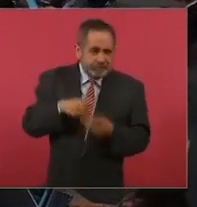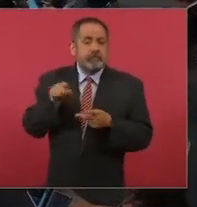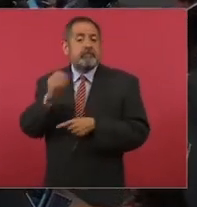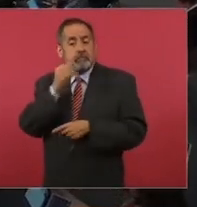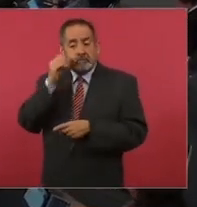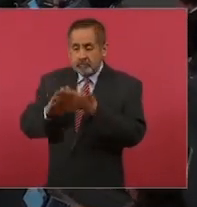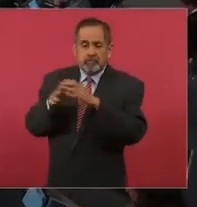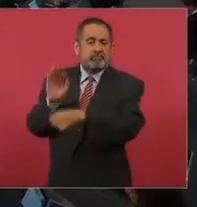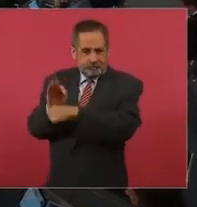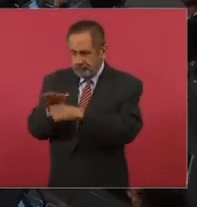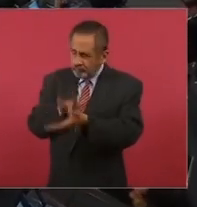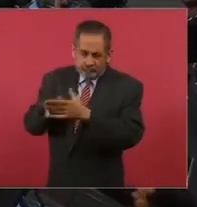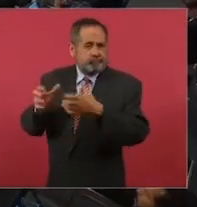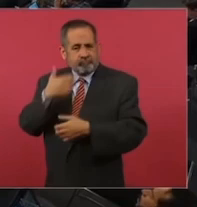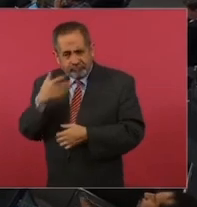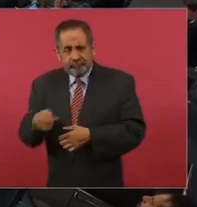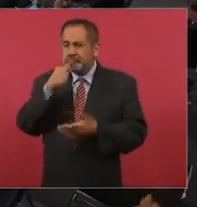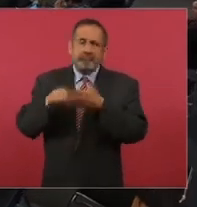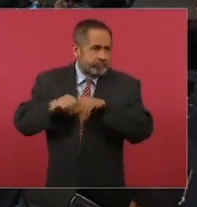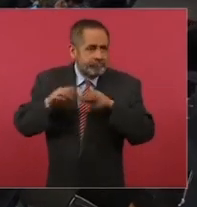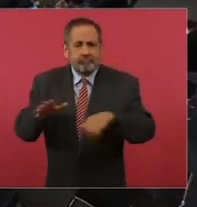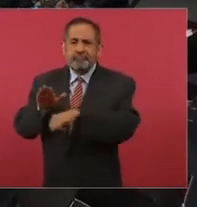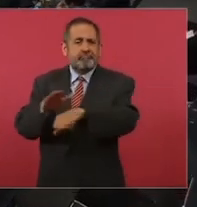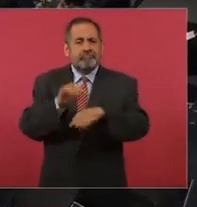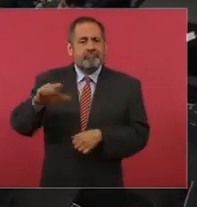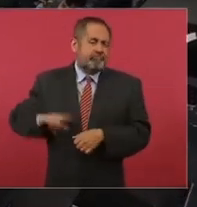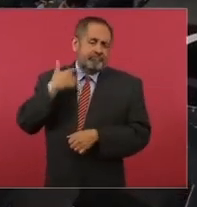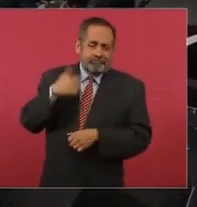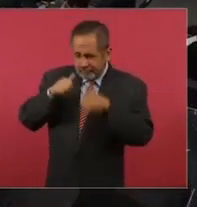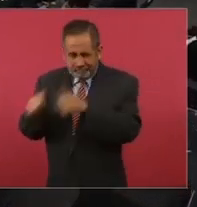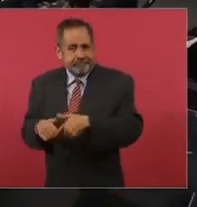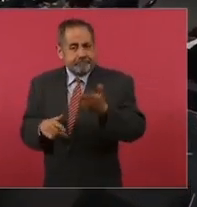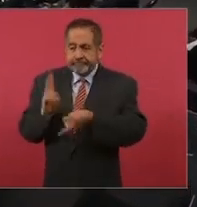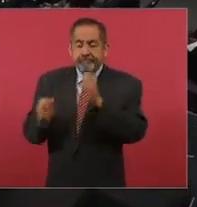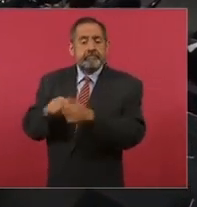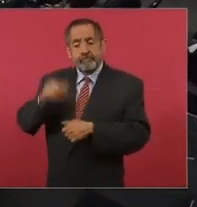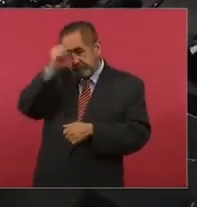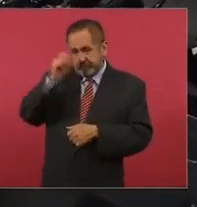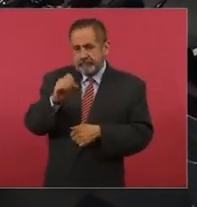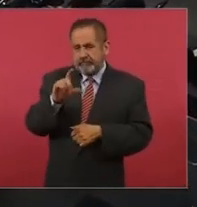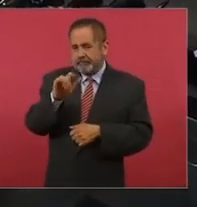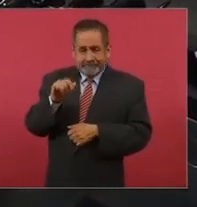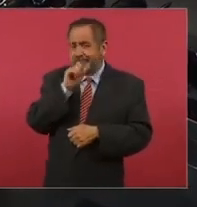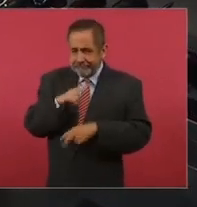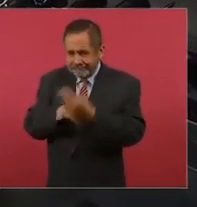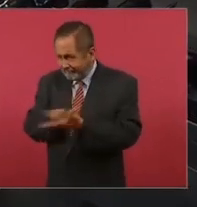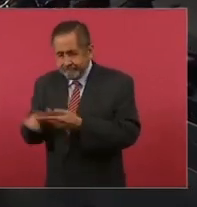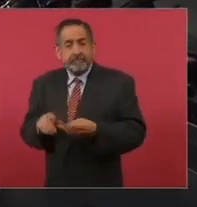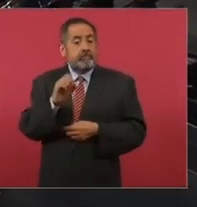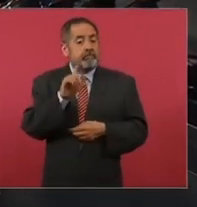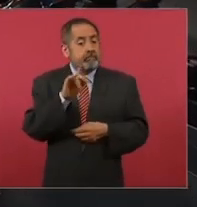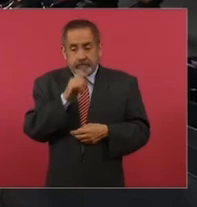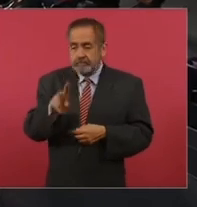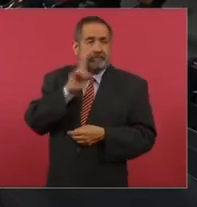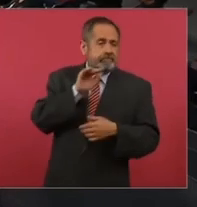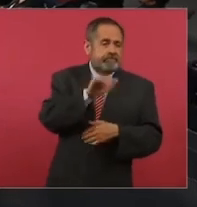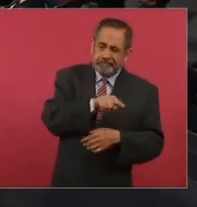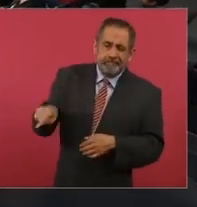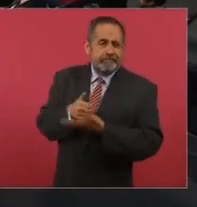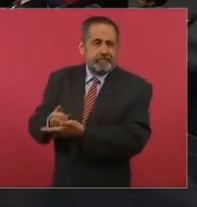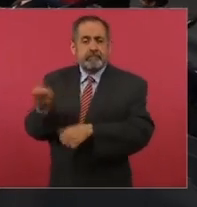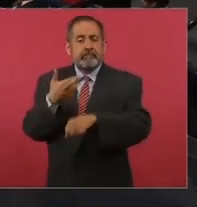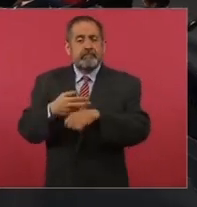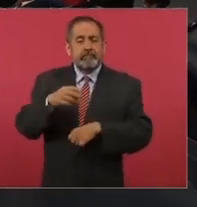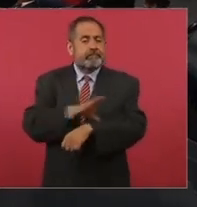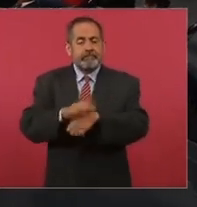de la comunidad lo apoyó. Hizo en su momento un comunicado llamando al gobierno de ese momento para que se atendiera. Pudo hablar con el sacerdote Solalinde para que también apoyara. Solalinde también trató de intervenir con la